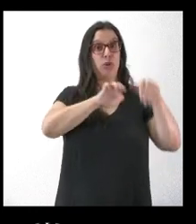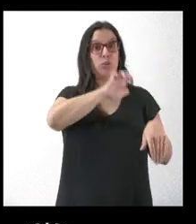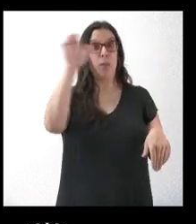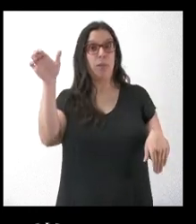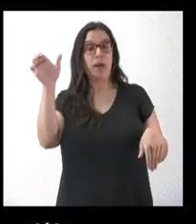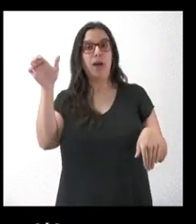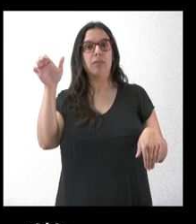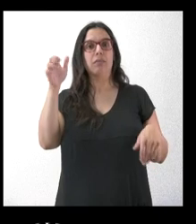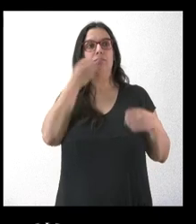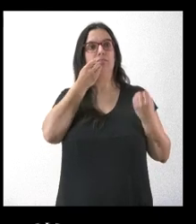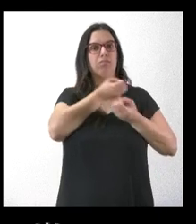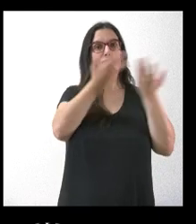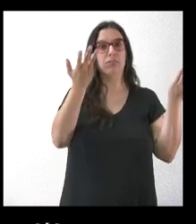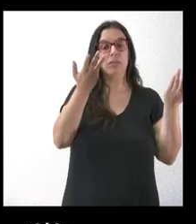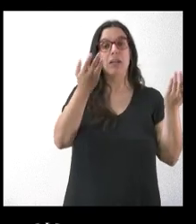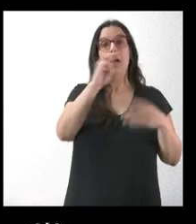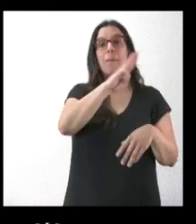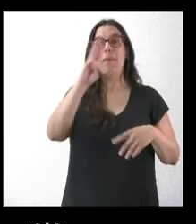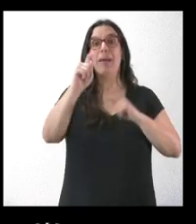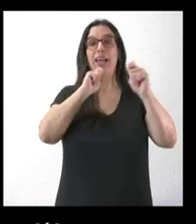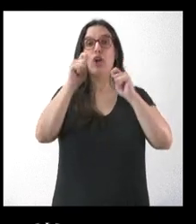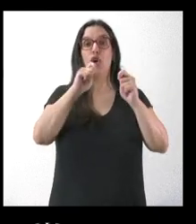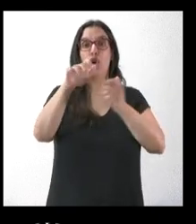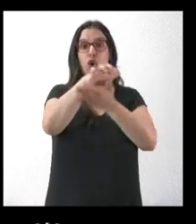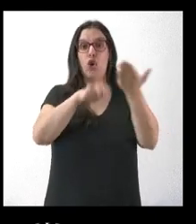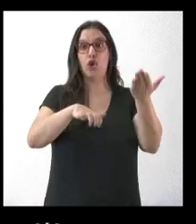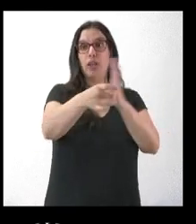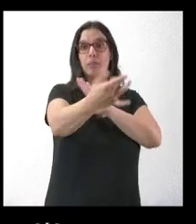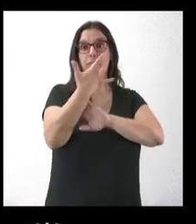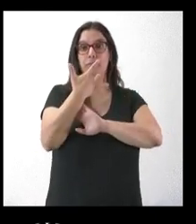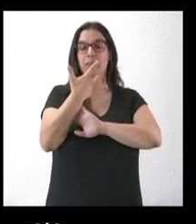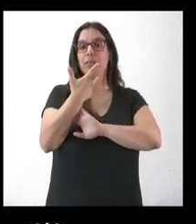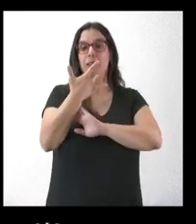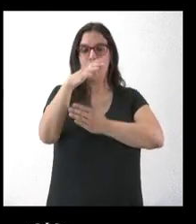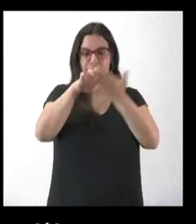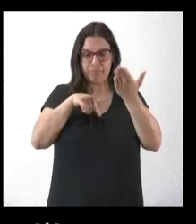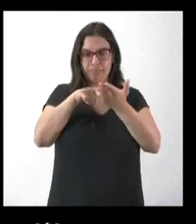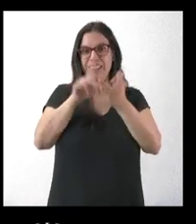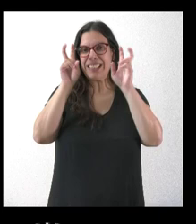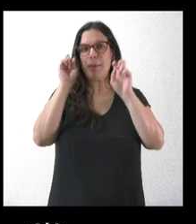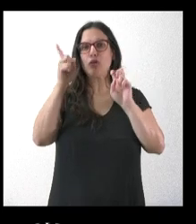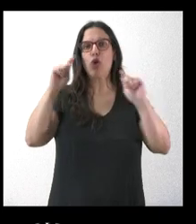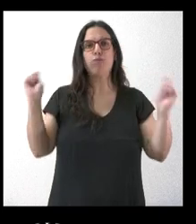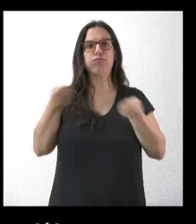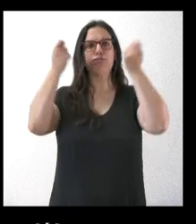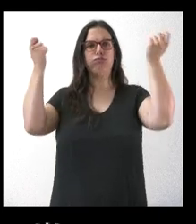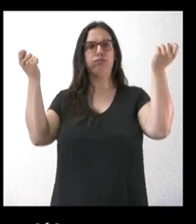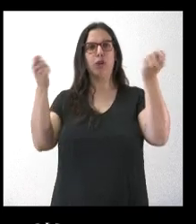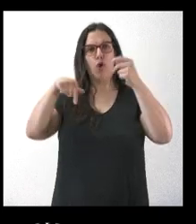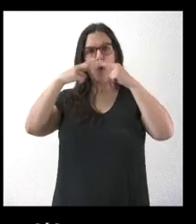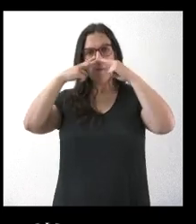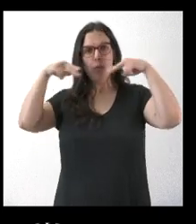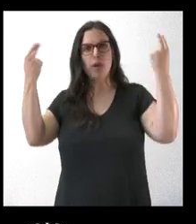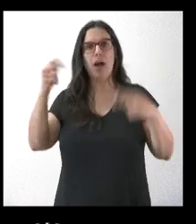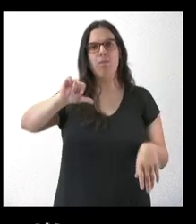nota de prensa que nos remitió el Partido Popular exclusivamente estaba centrada o encabezada con ese anuncio de la publicación hoy de la